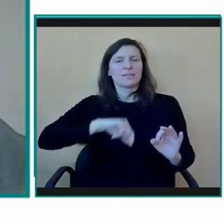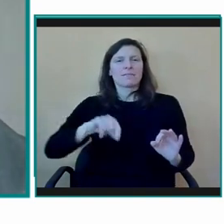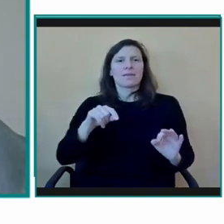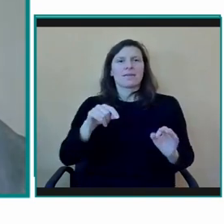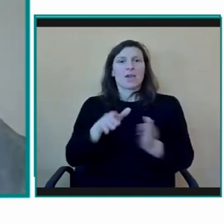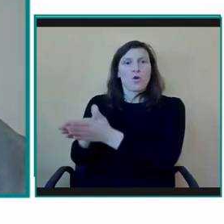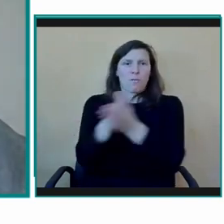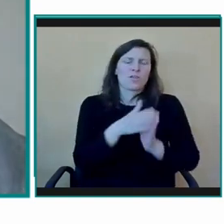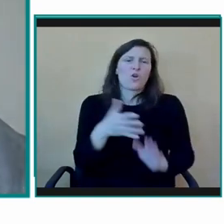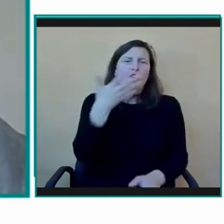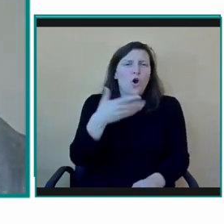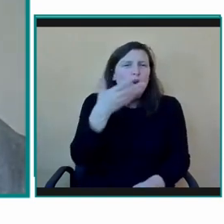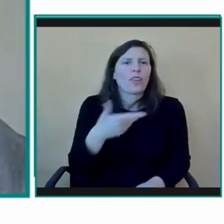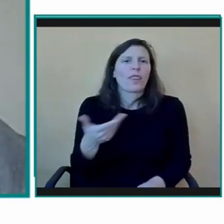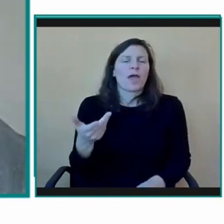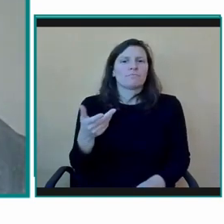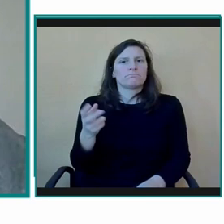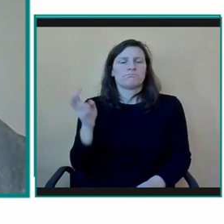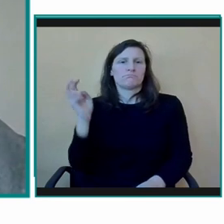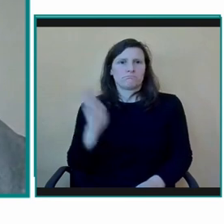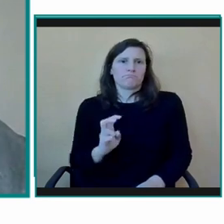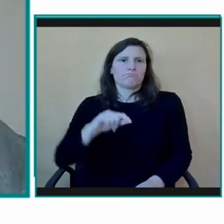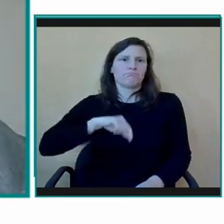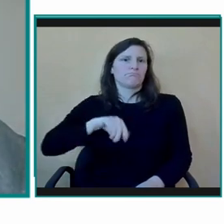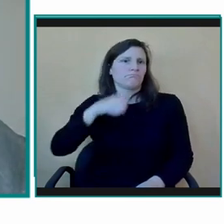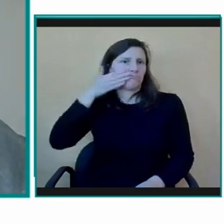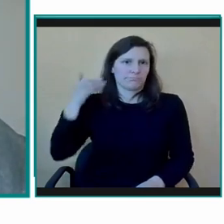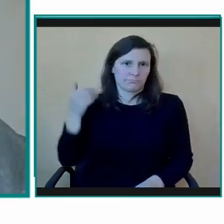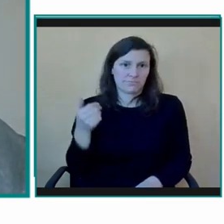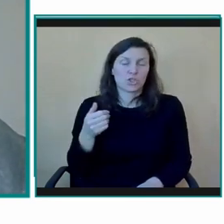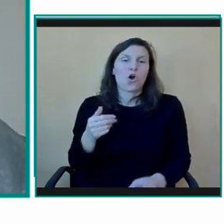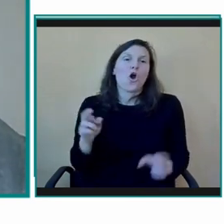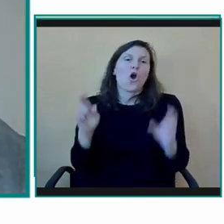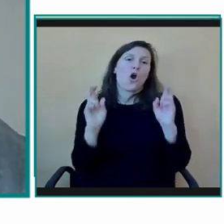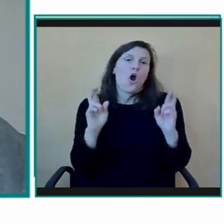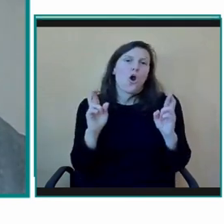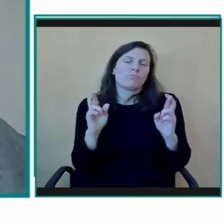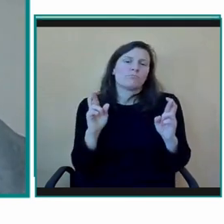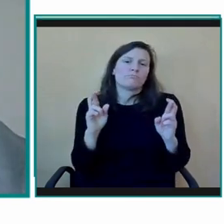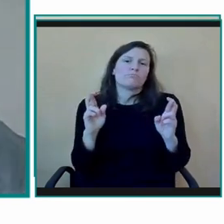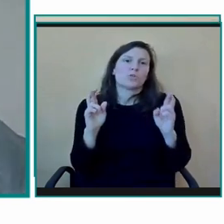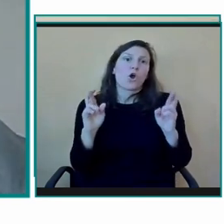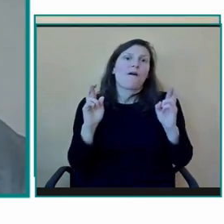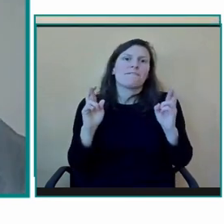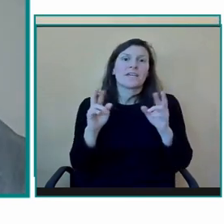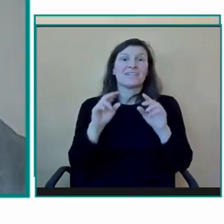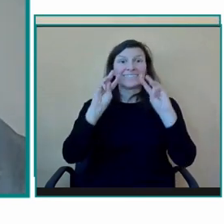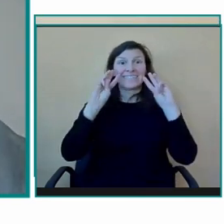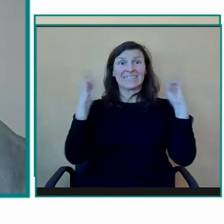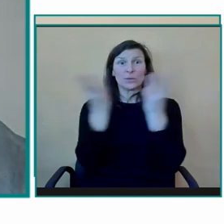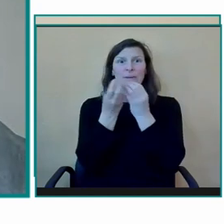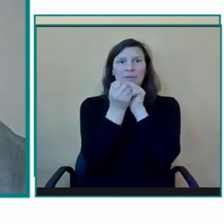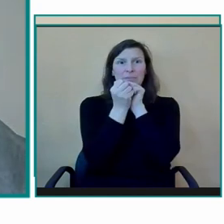quiero mucho por tanto, confío, confío que estos seminarios, Cecilia, Gerardo, lleguen a mucha gente